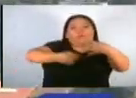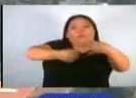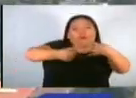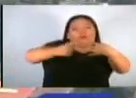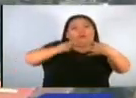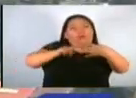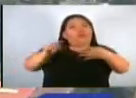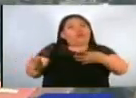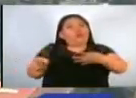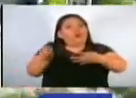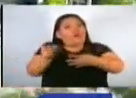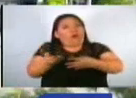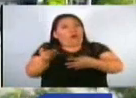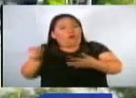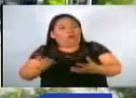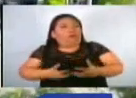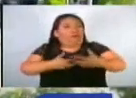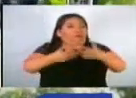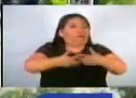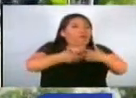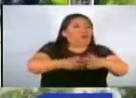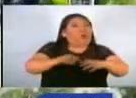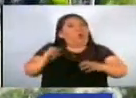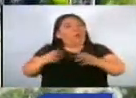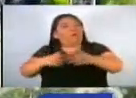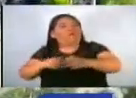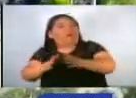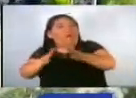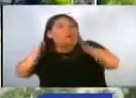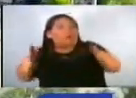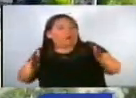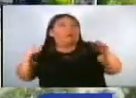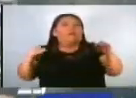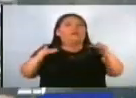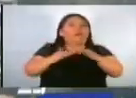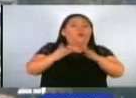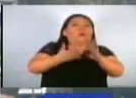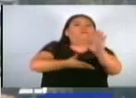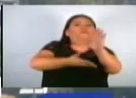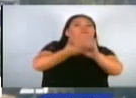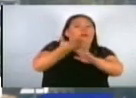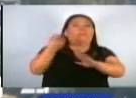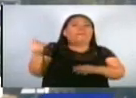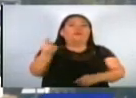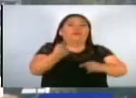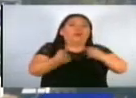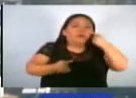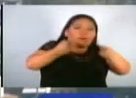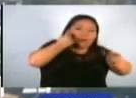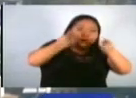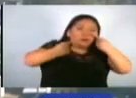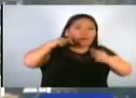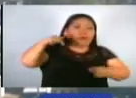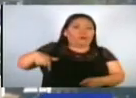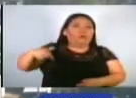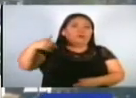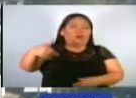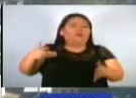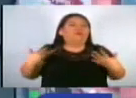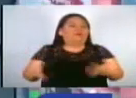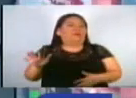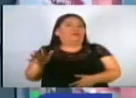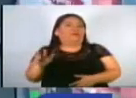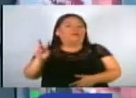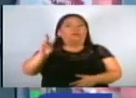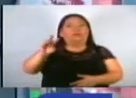surgimiento de nuevas, micros y pequeñas empresas, así como un incremento en el número de turistas. Para este año se tiene entre un